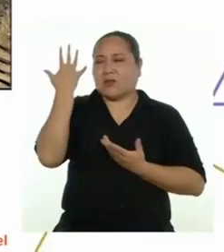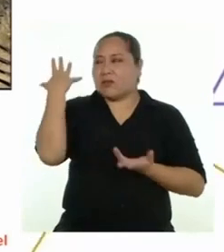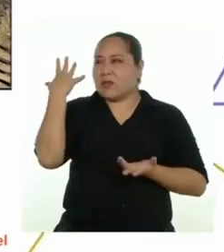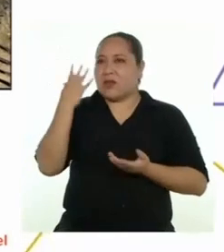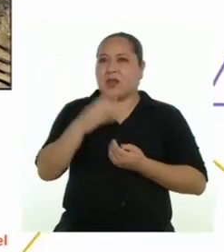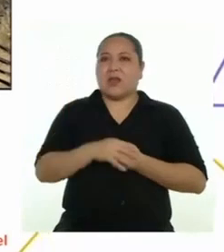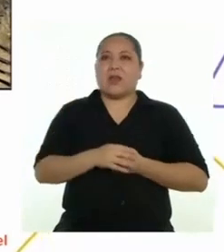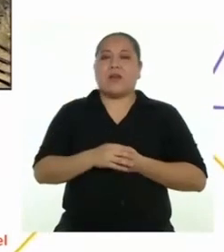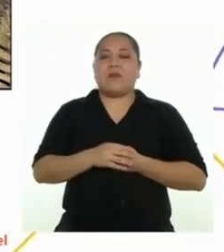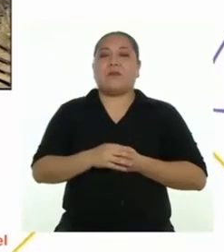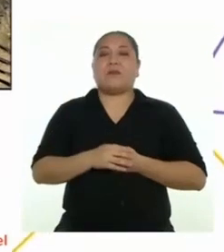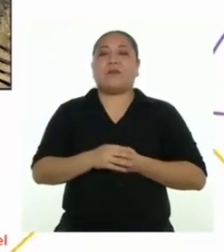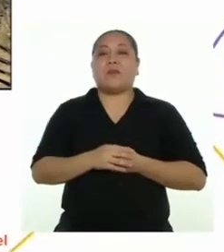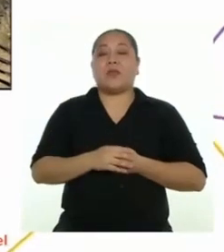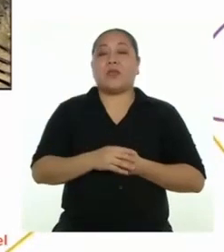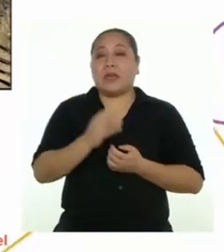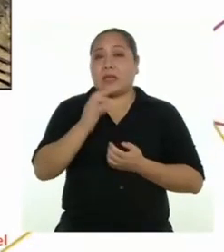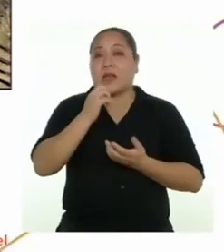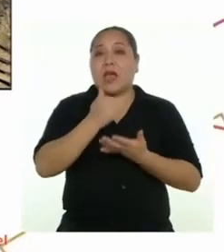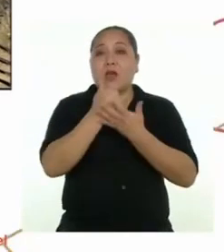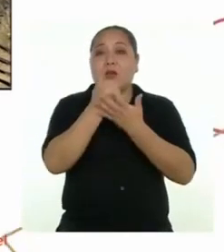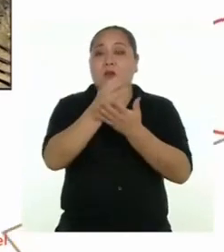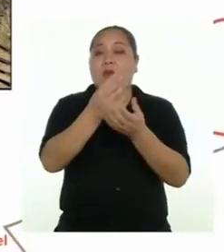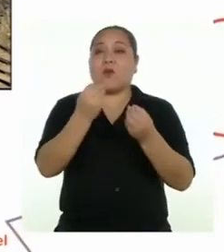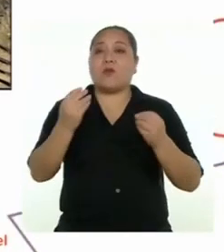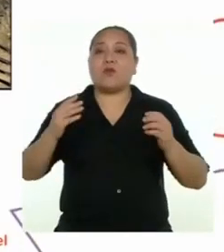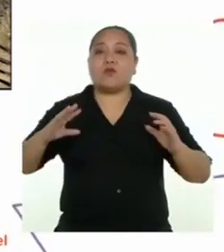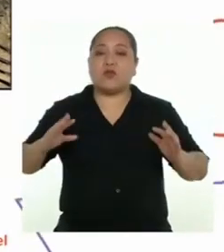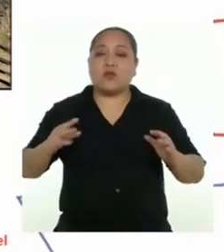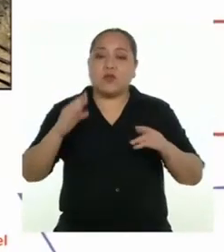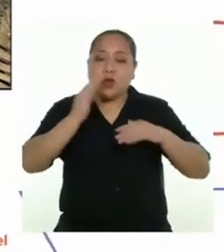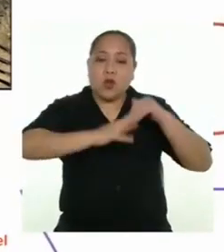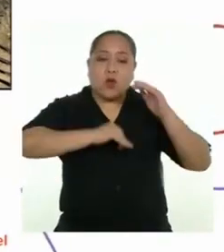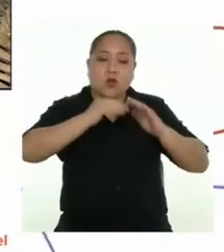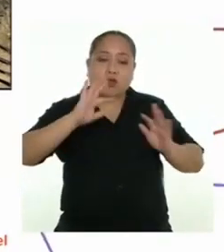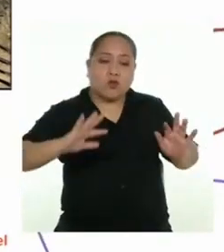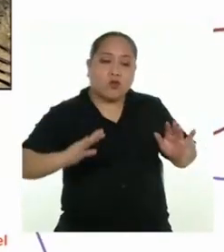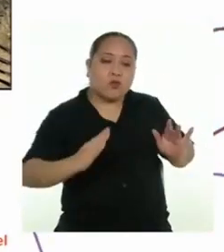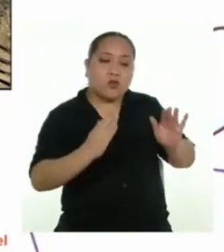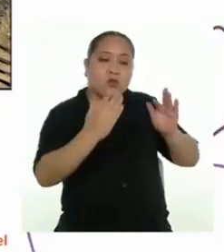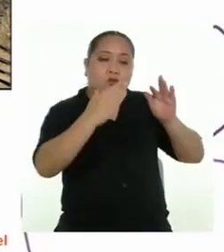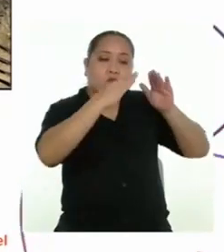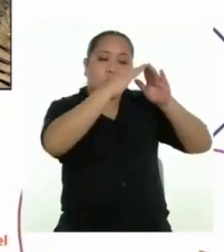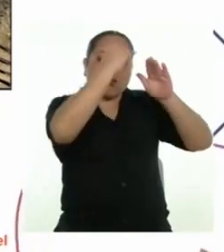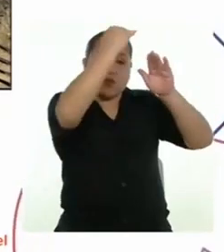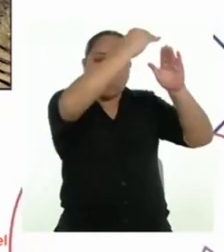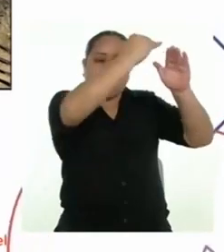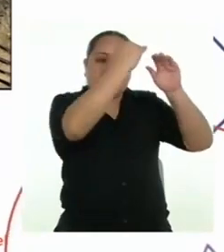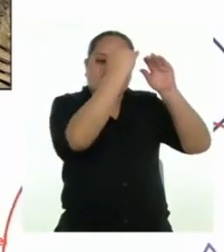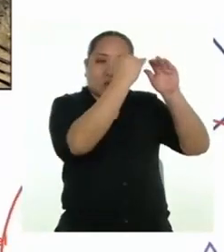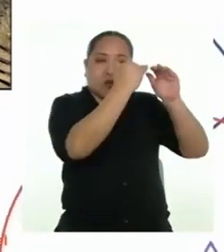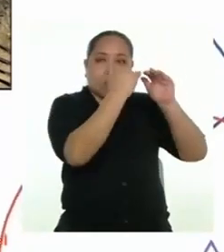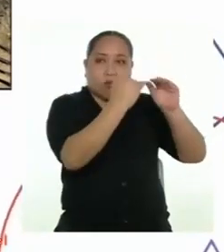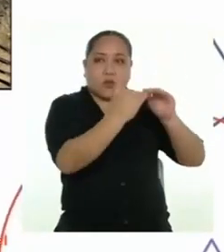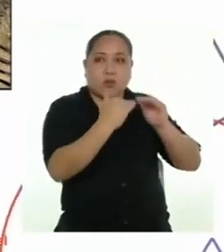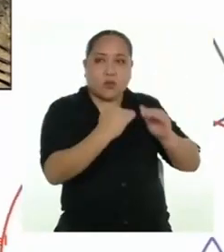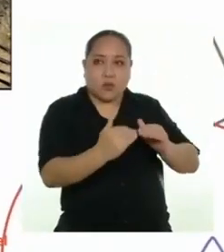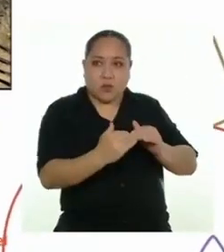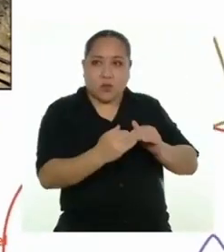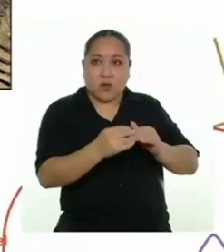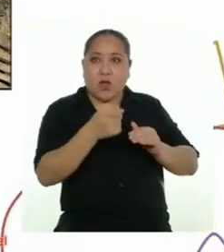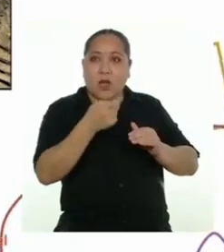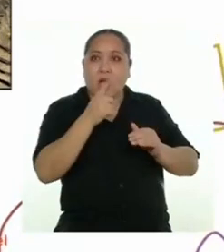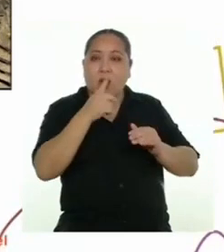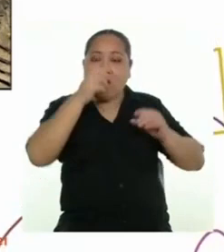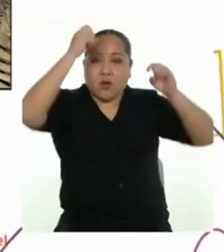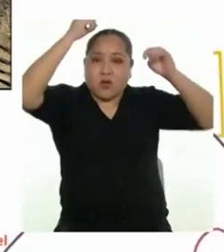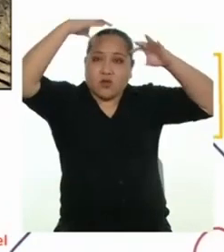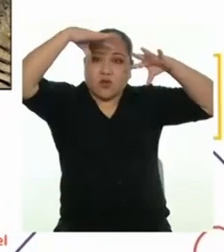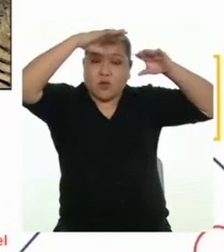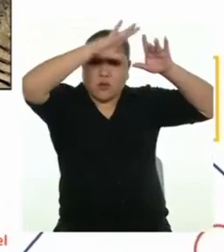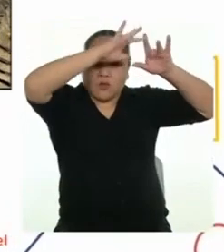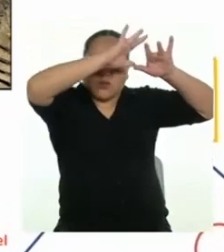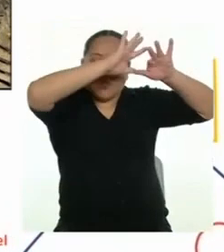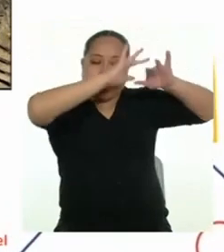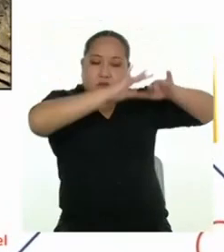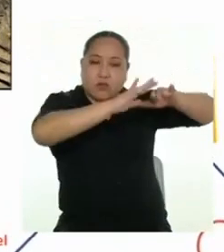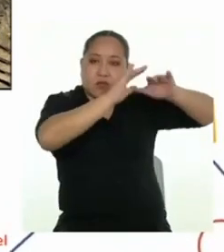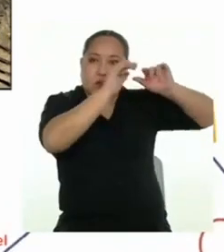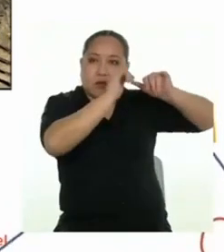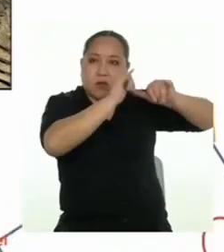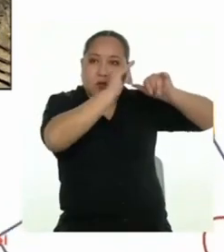económica, que se construye en los cerros erosionados y empinados para detener la escorrentía de las lluvias y los deshielos,